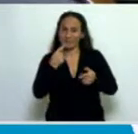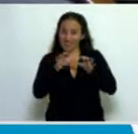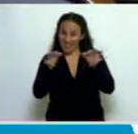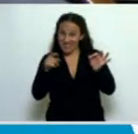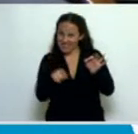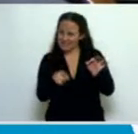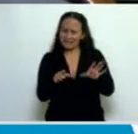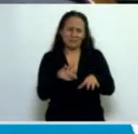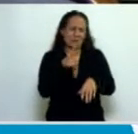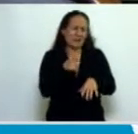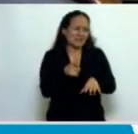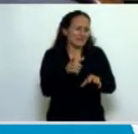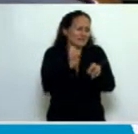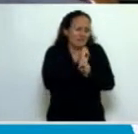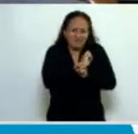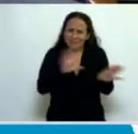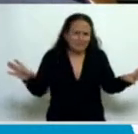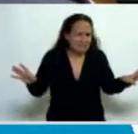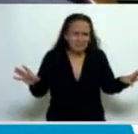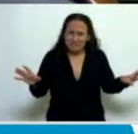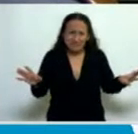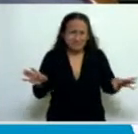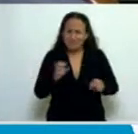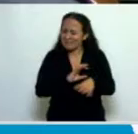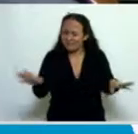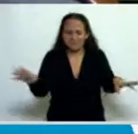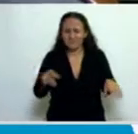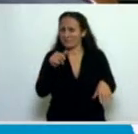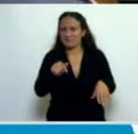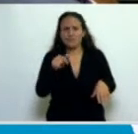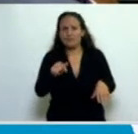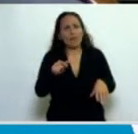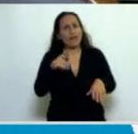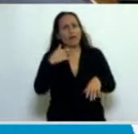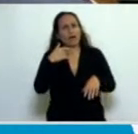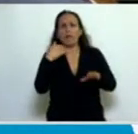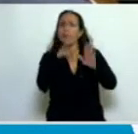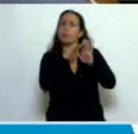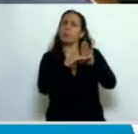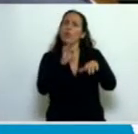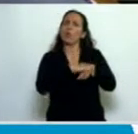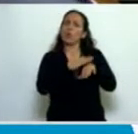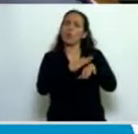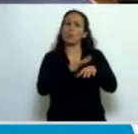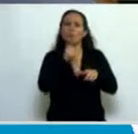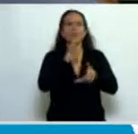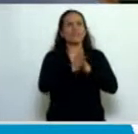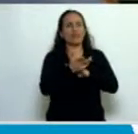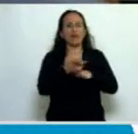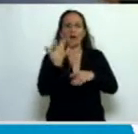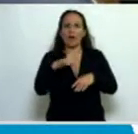nefasto en el sentido de que estamos consagrando un criterio de responsabilidad por obediencia debida o de